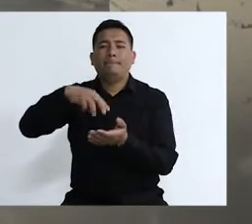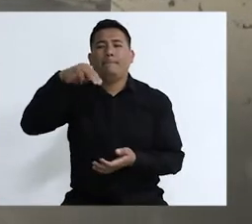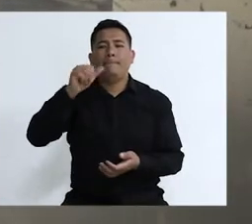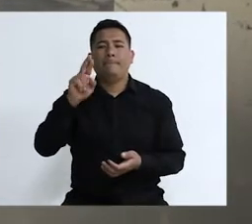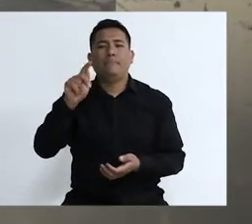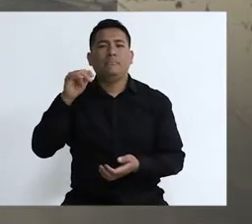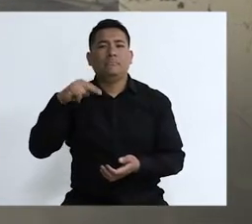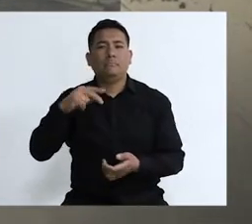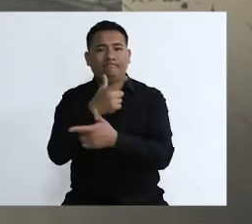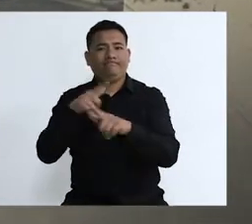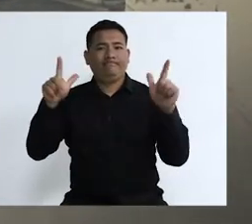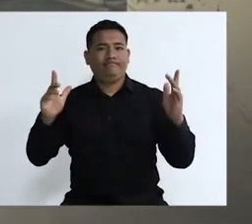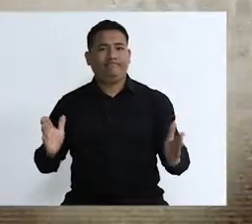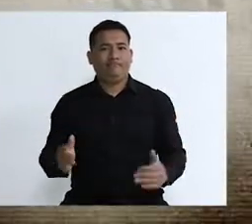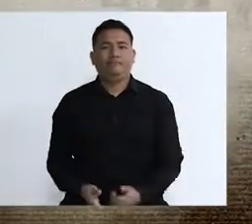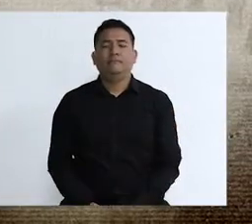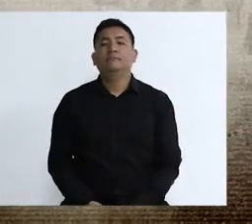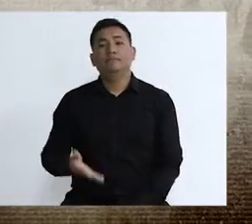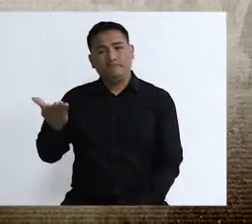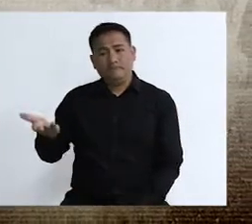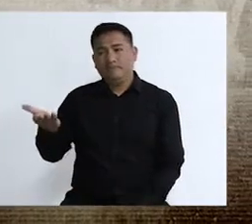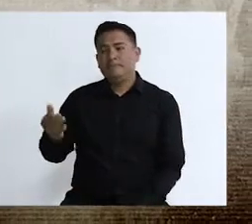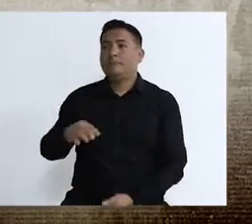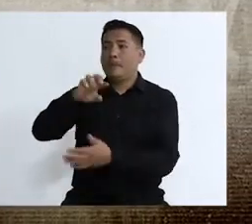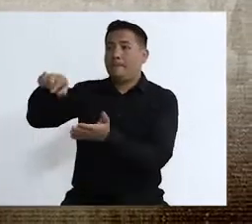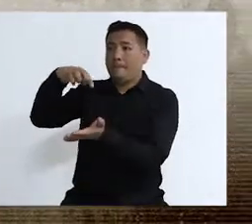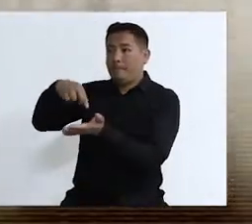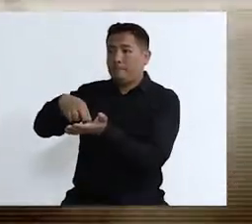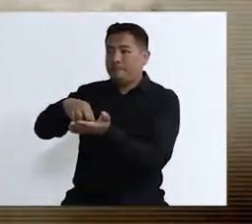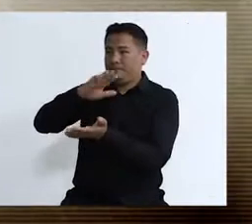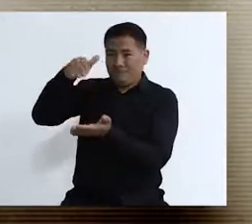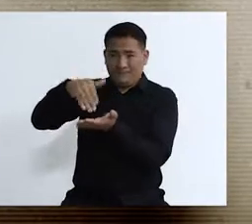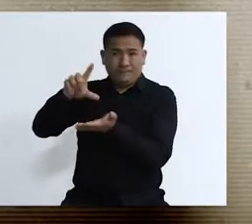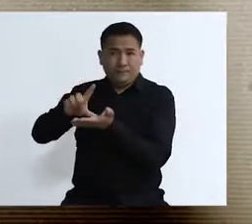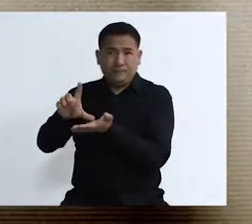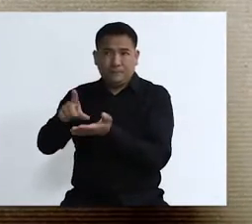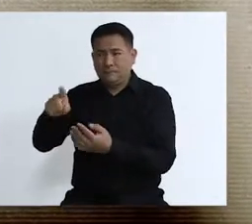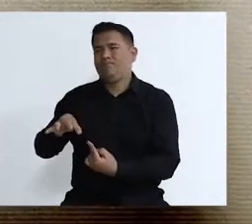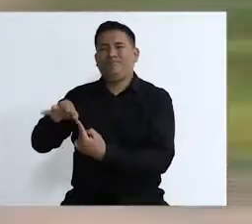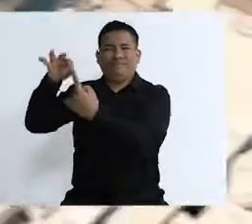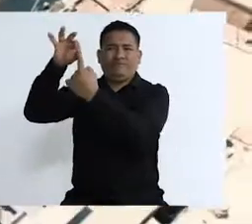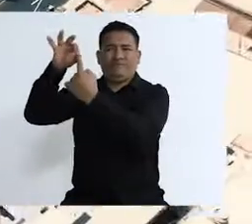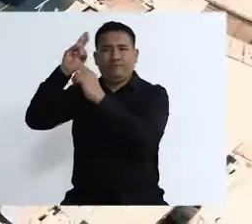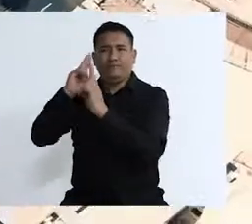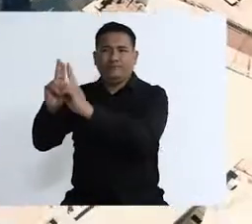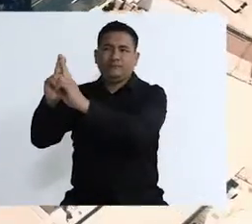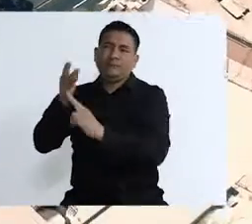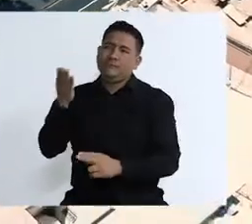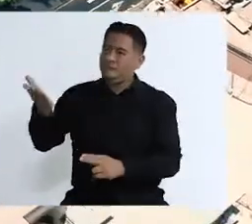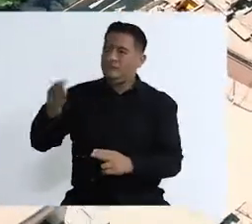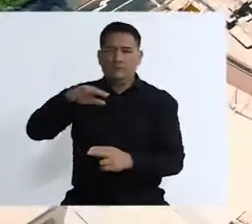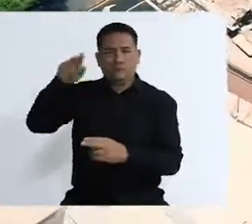Plaza San Martín Sí, la Plaza de Armas es la Plaza Virreinal por excelencia. Esta es la Plaza